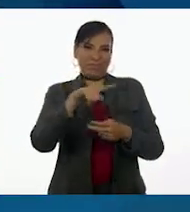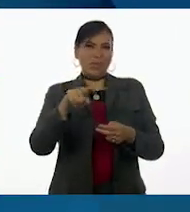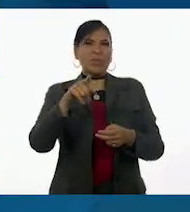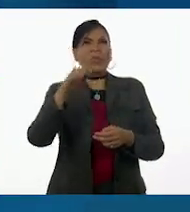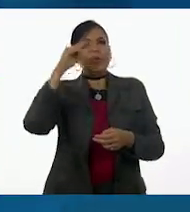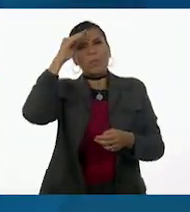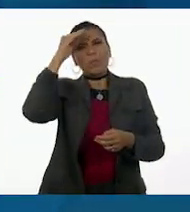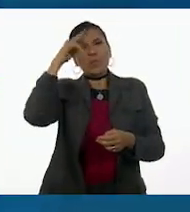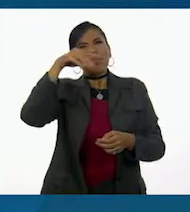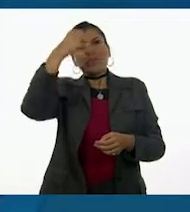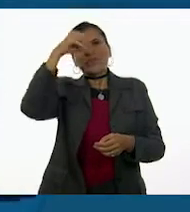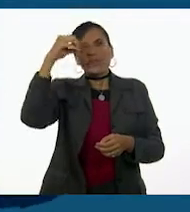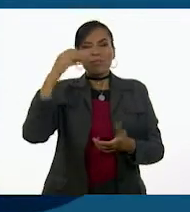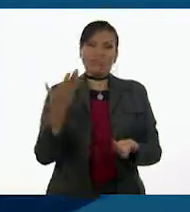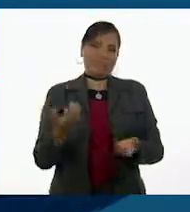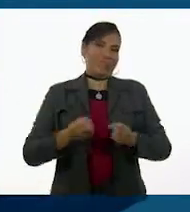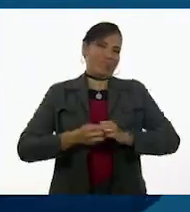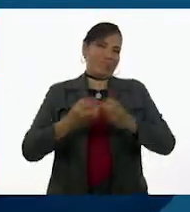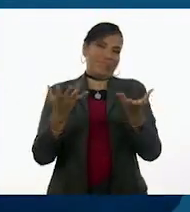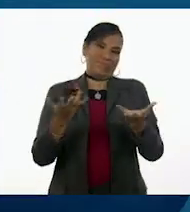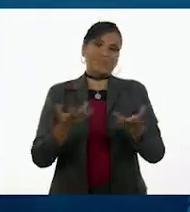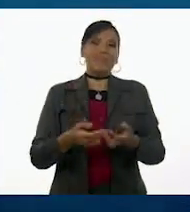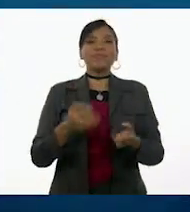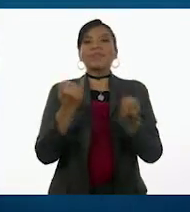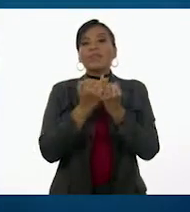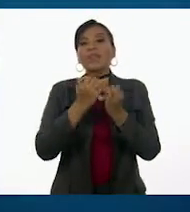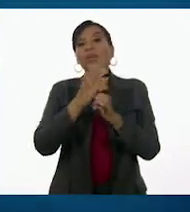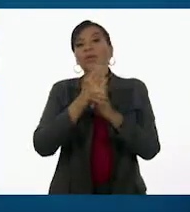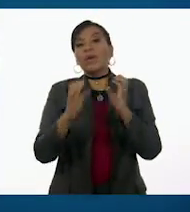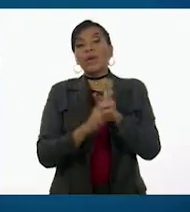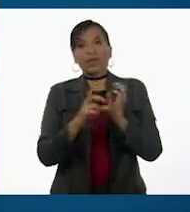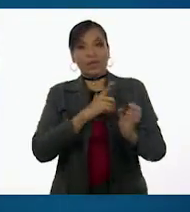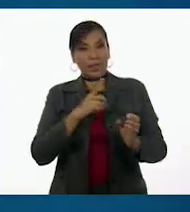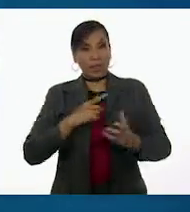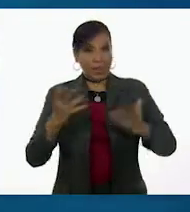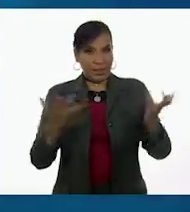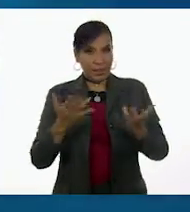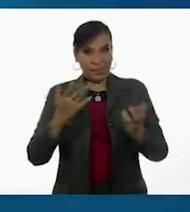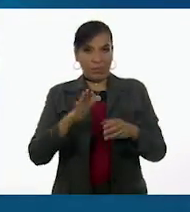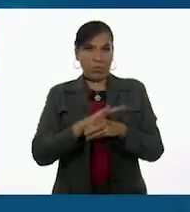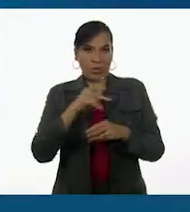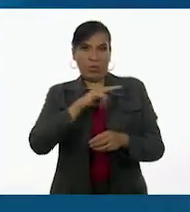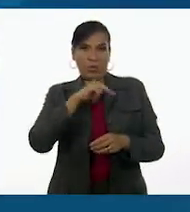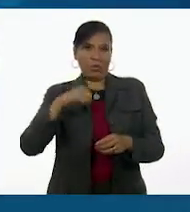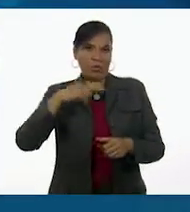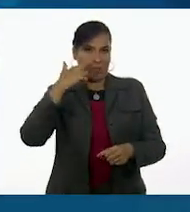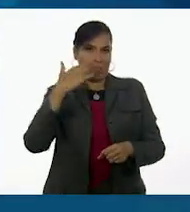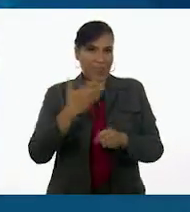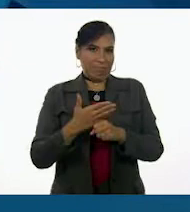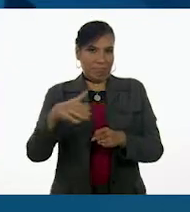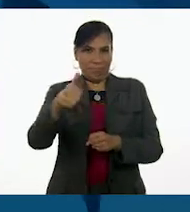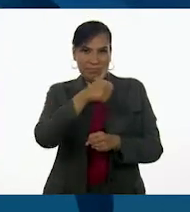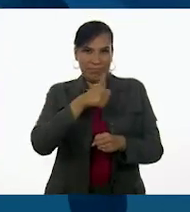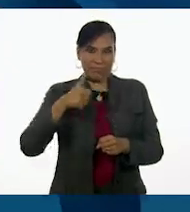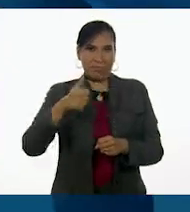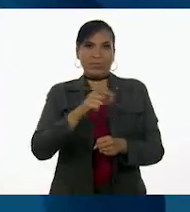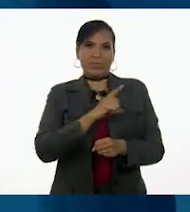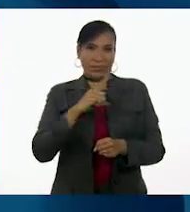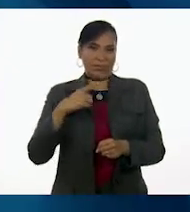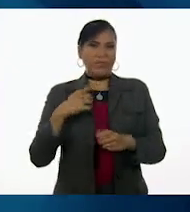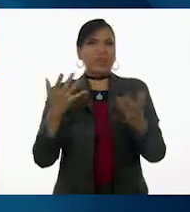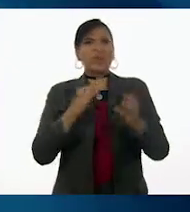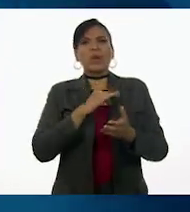qué opinas, Alan? Por supuesto, Lucy. Además de las cosas que debemos hacer porque son nuestra responsabilidad y nos tocan,